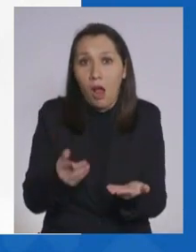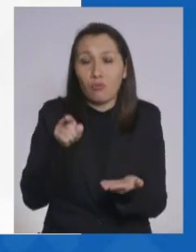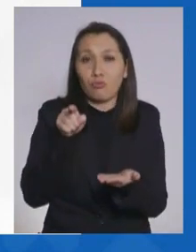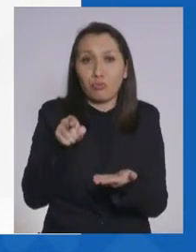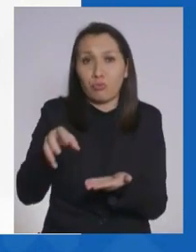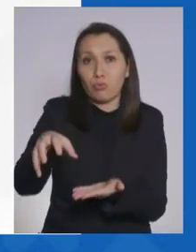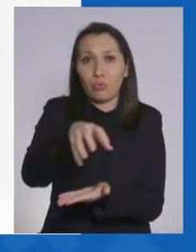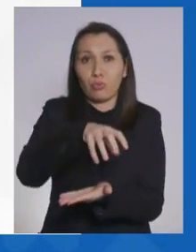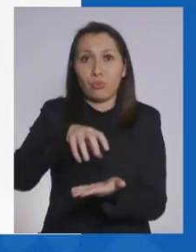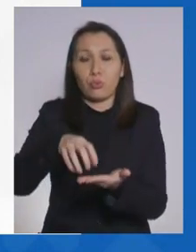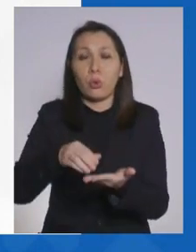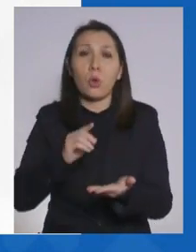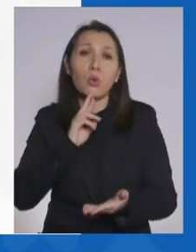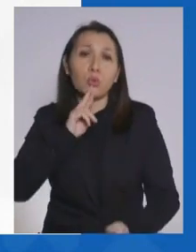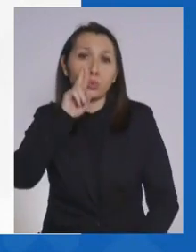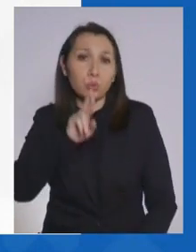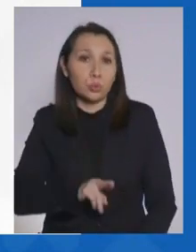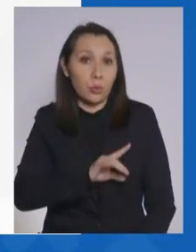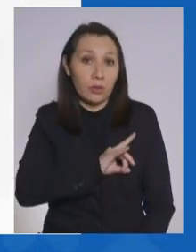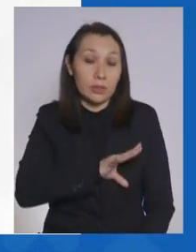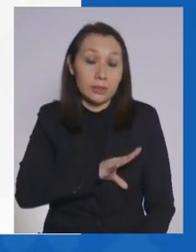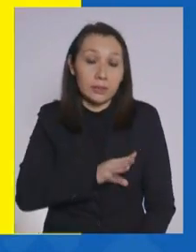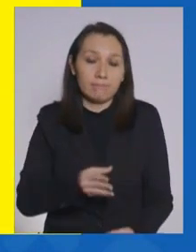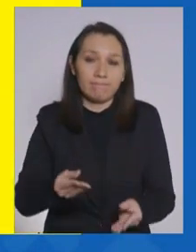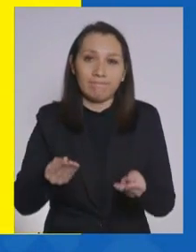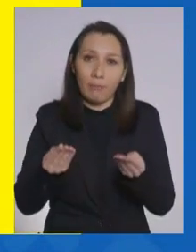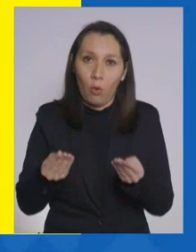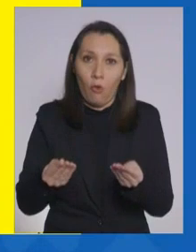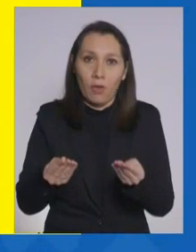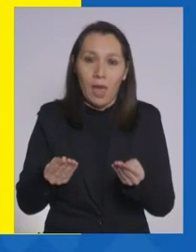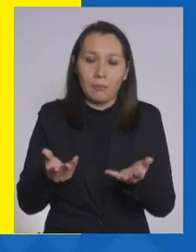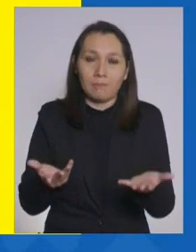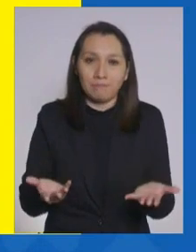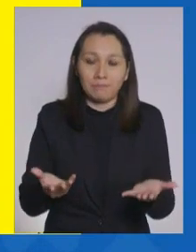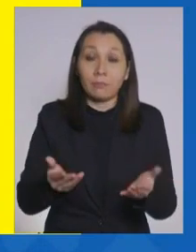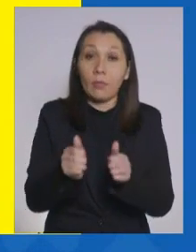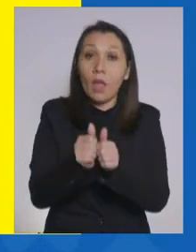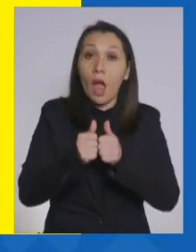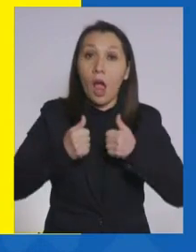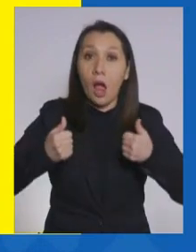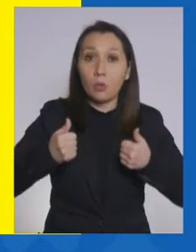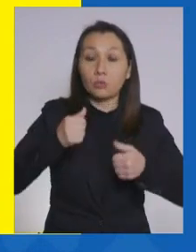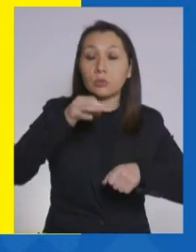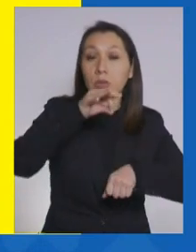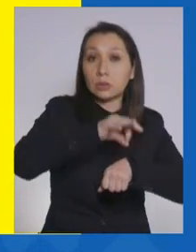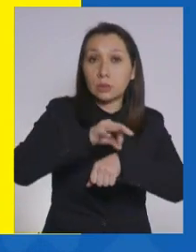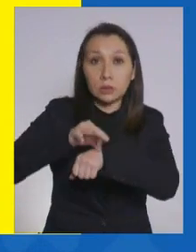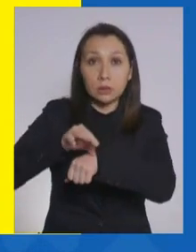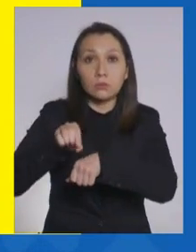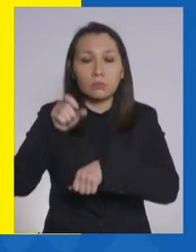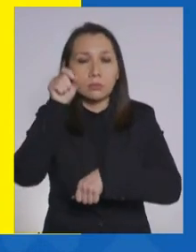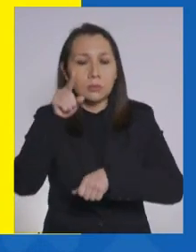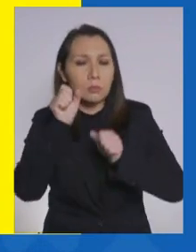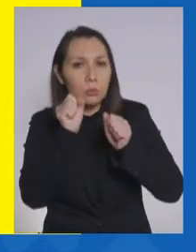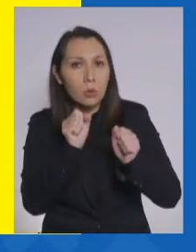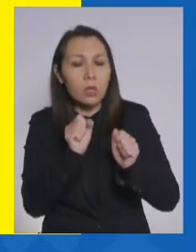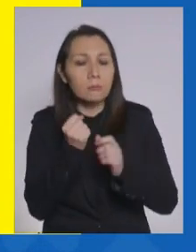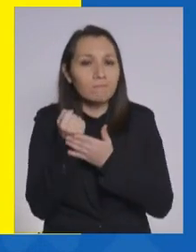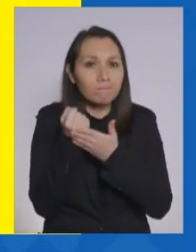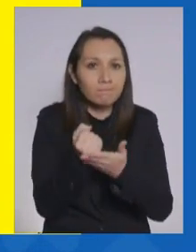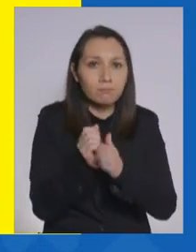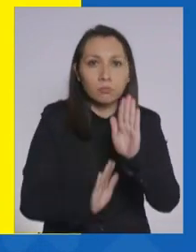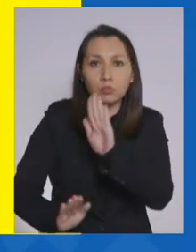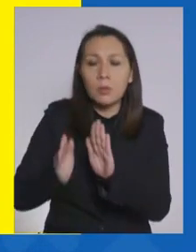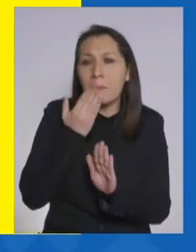ciudad austral de Chile. Obviamente que las autoridades de salud harán todo lo posible por contribuir